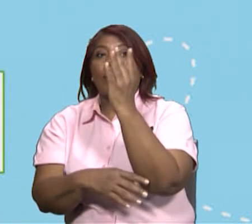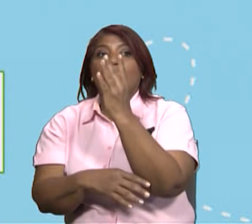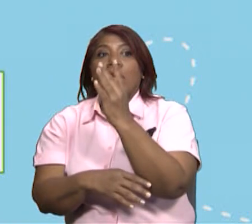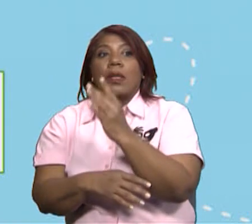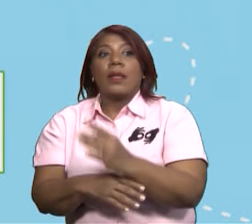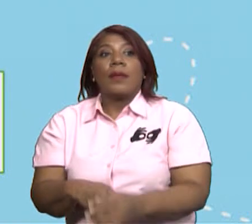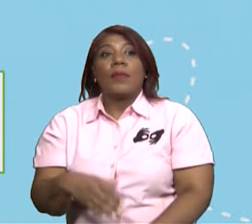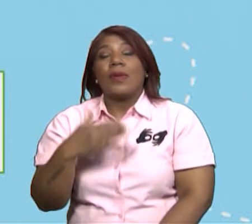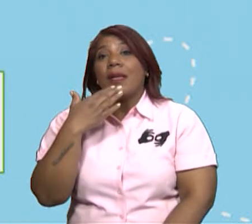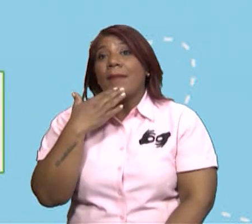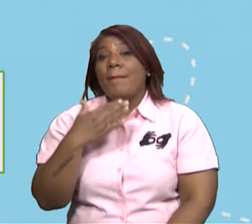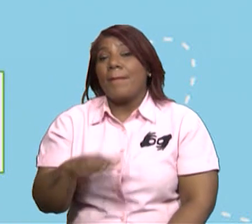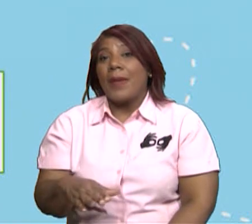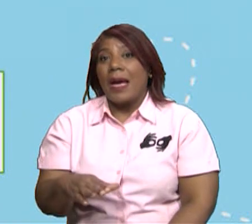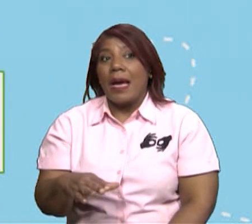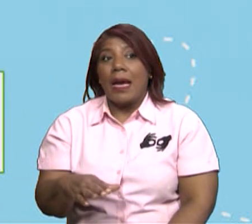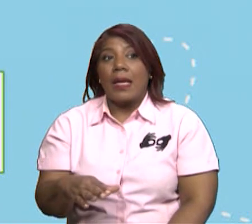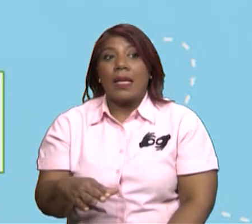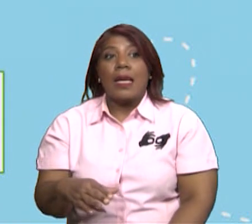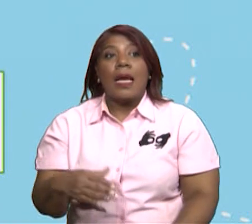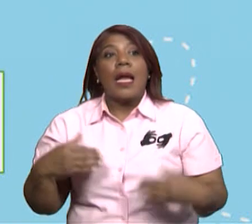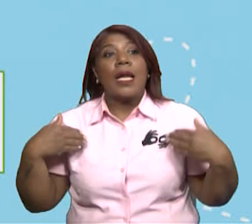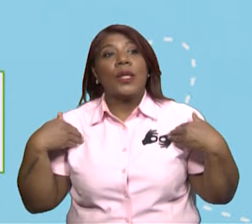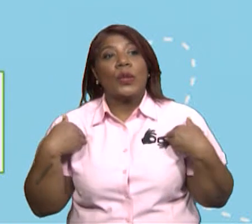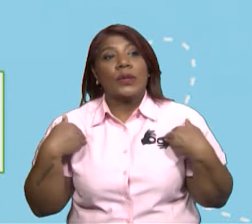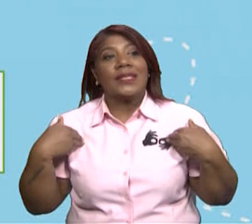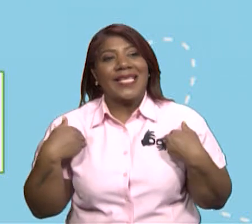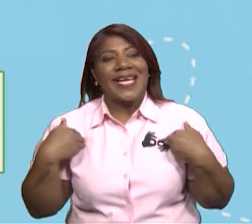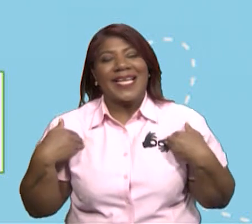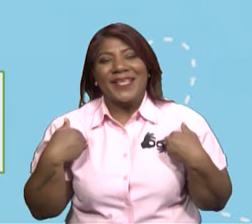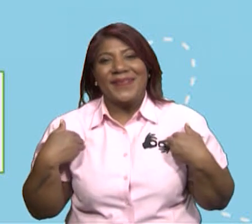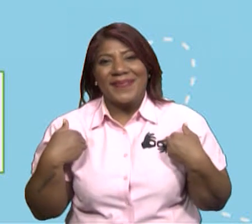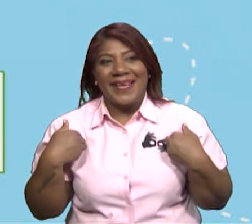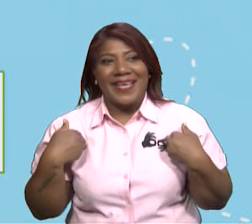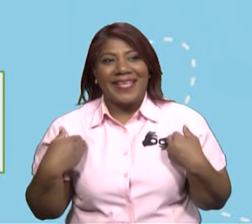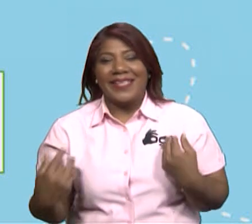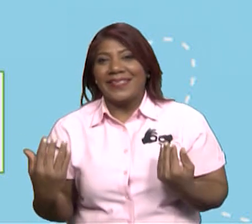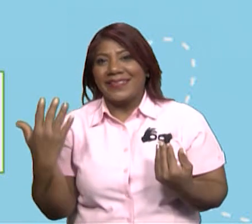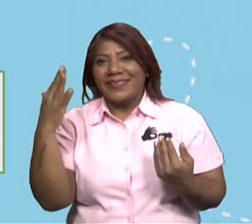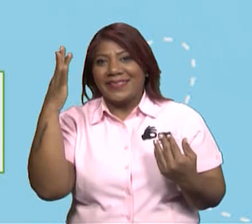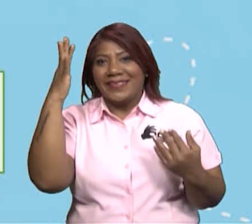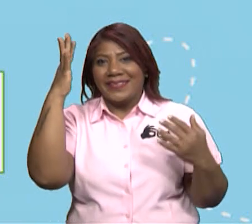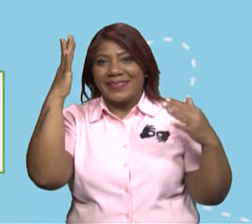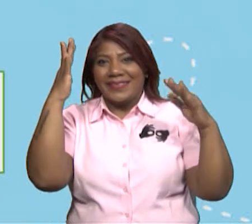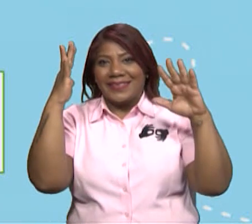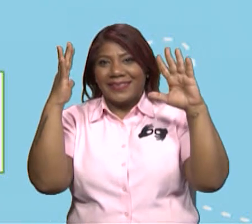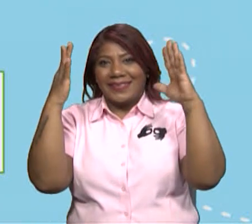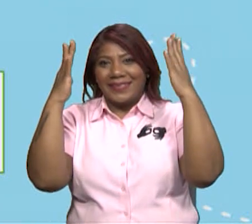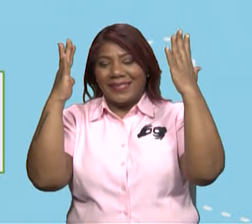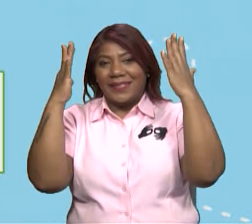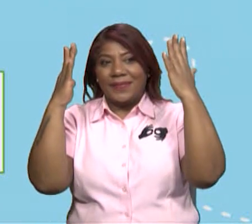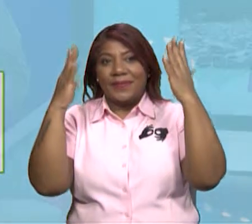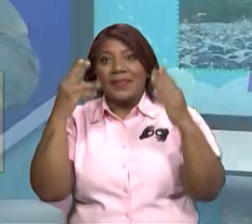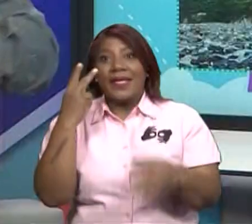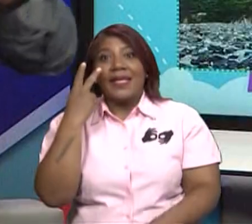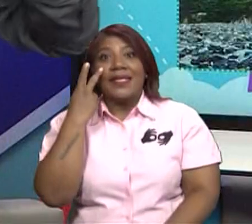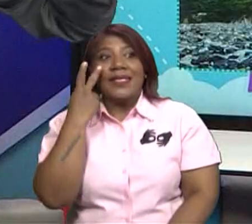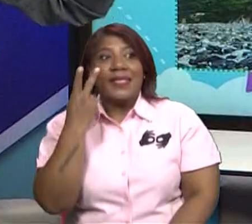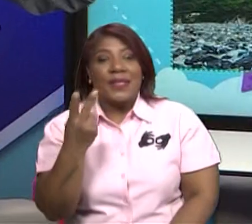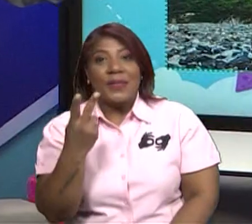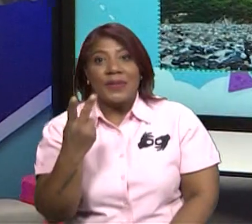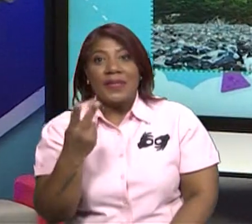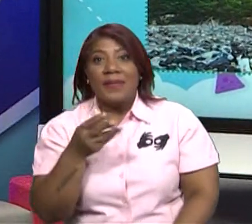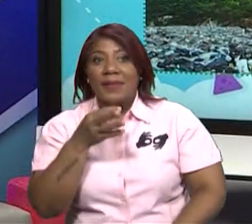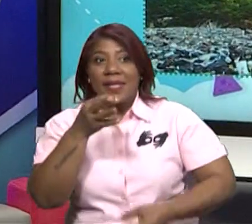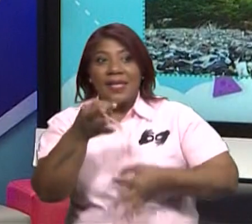Te pregunto, ¿te gusta ver las noticias cuando hay personas damnificadas? Con esta